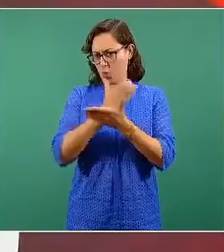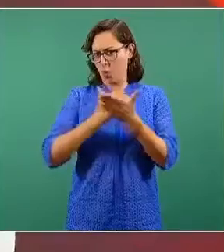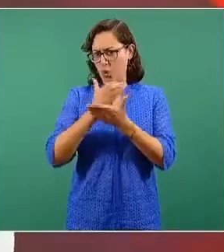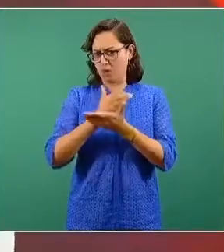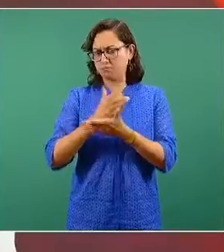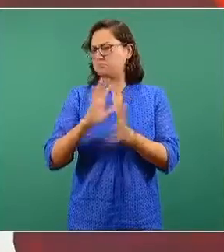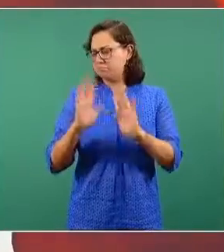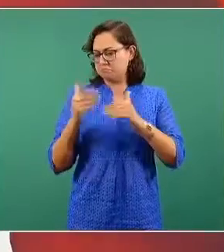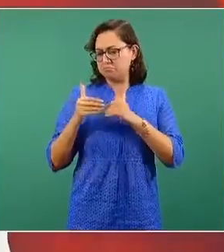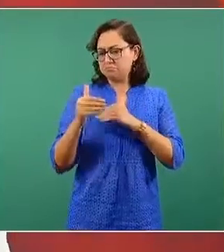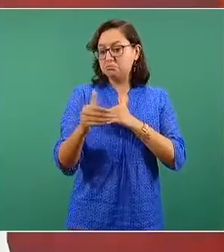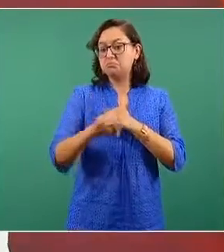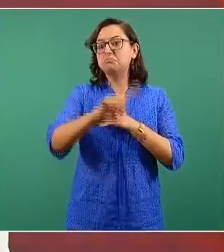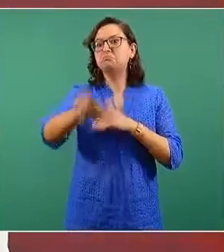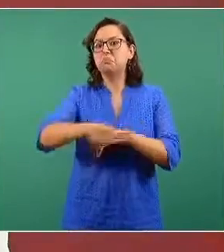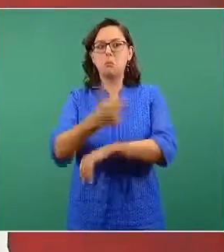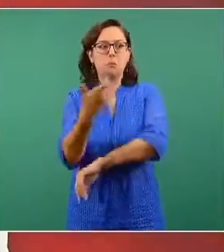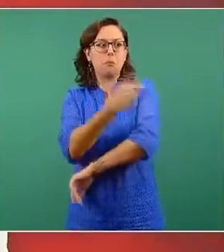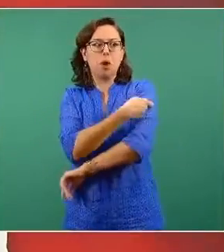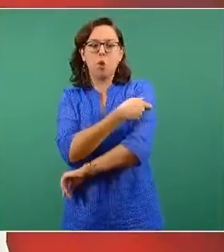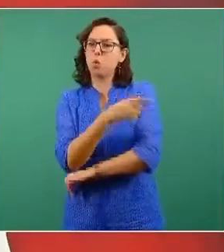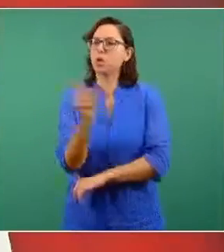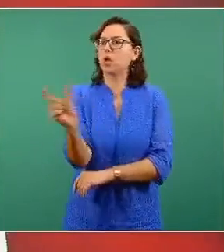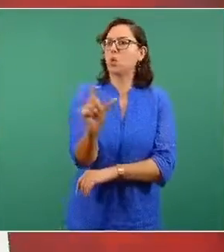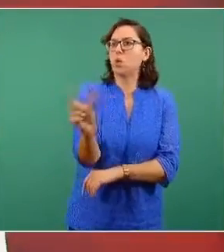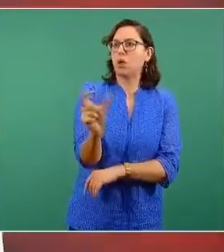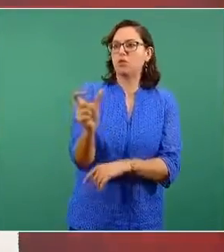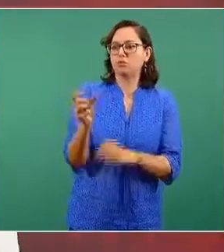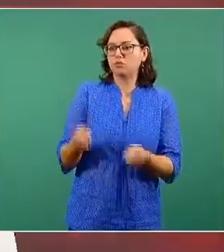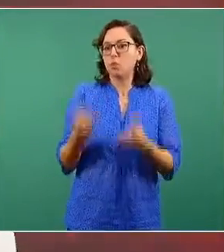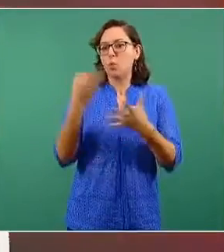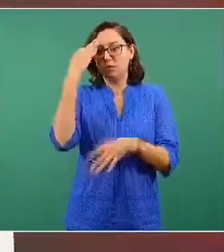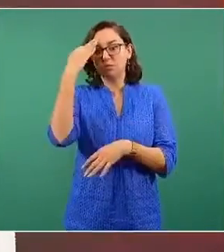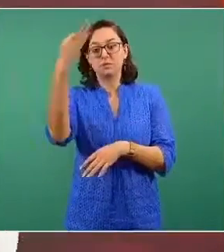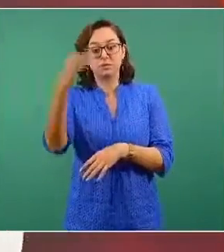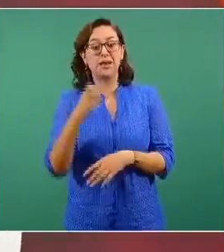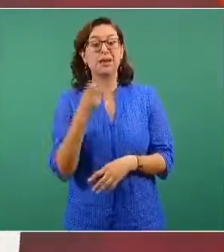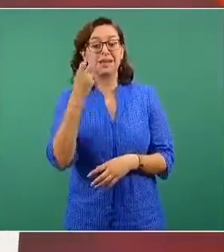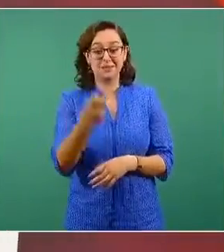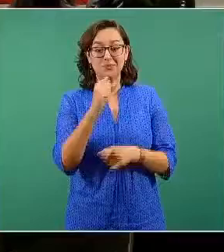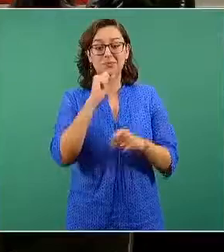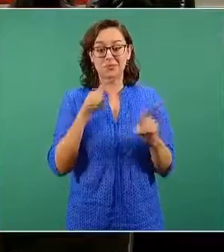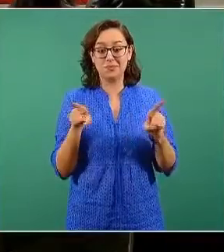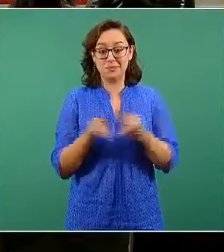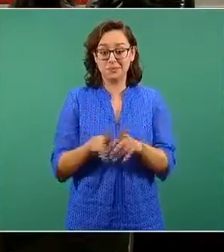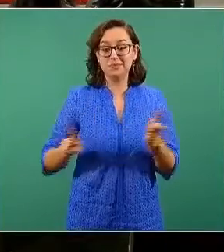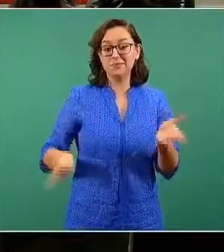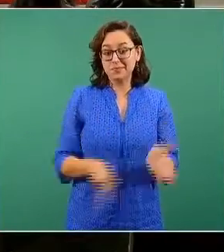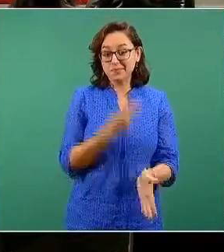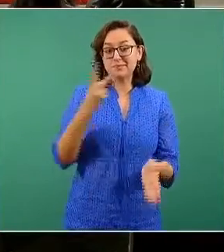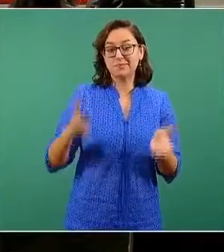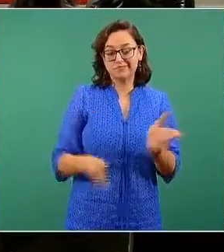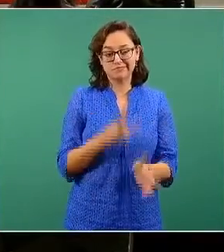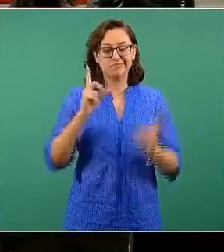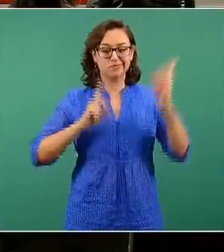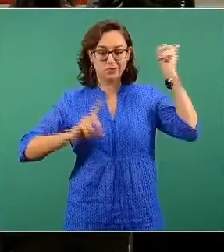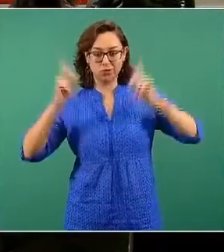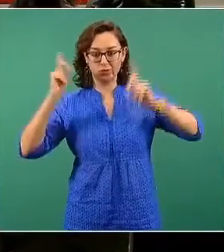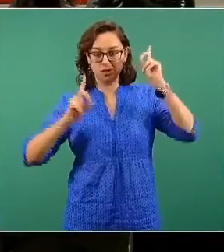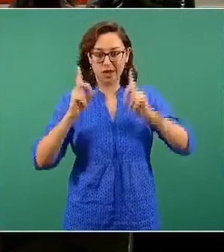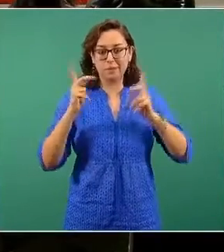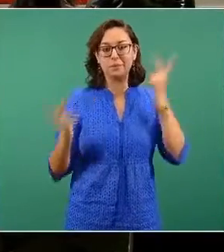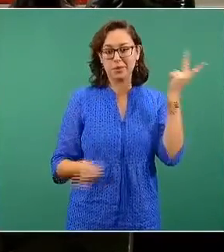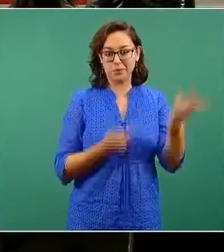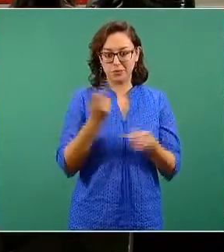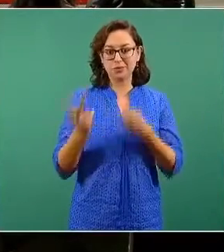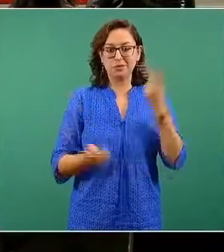señora Domínguez. Esta pregunta también ha sido reiterada, nos la han hecho en los puestos de vacunación, a veces la han hecho ustedes también y por eso también